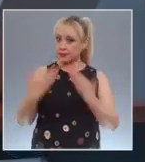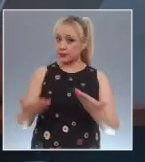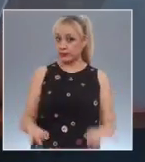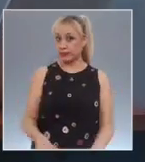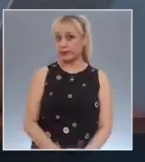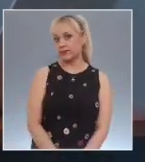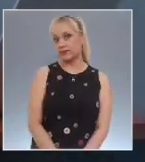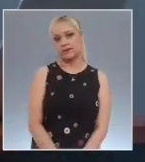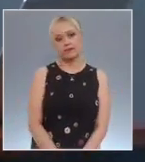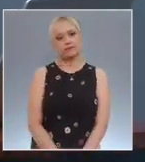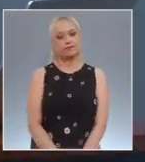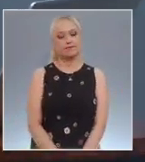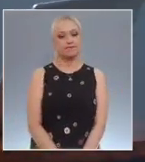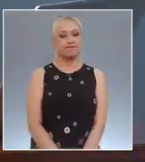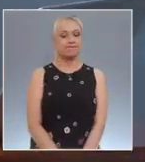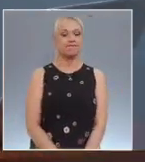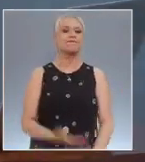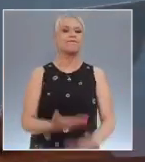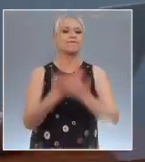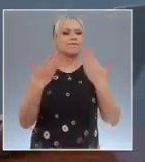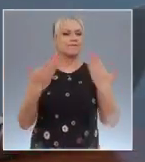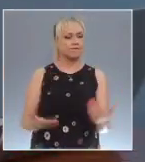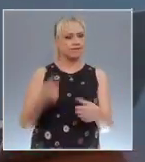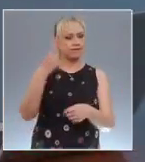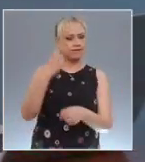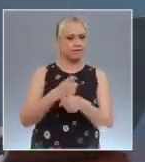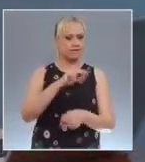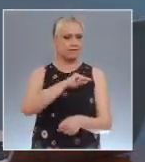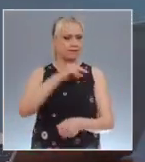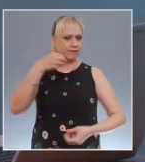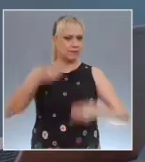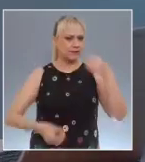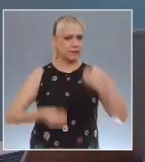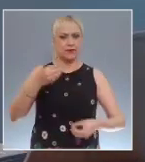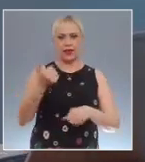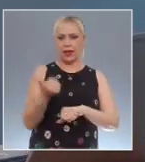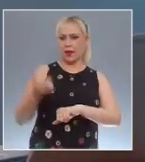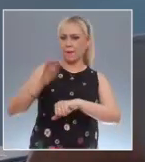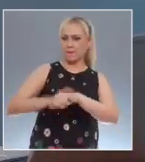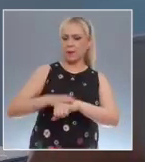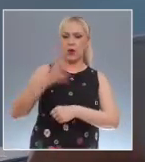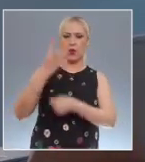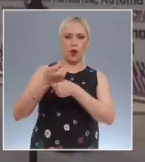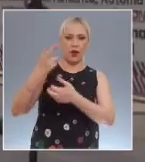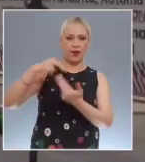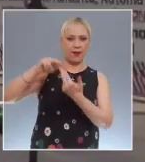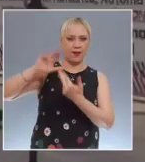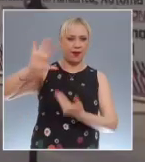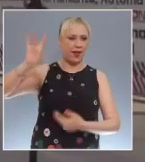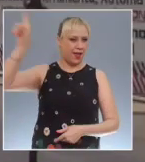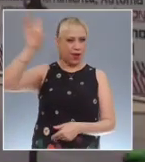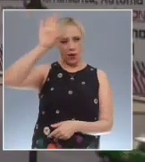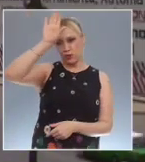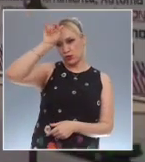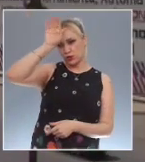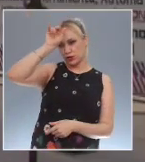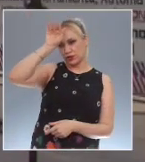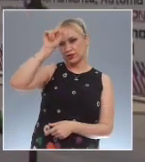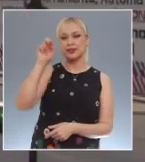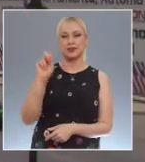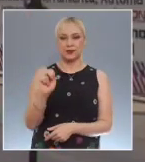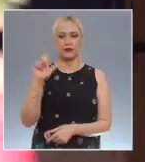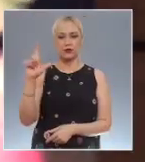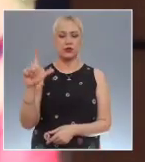El primer tribunal colegiado en materia administrativa del cuarto circuito con sede en Monterrey, Nuevo León, amparó a una